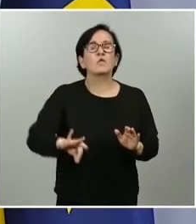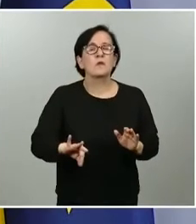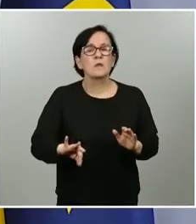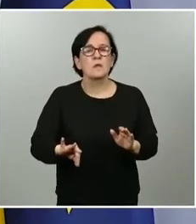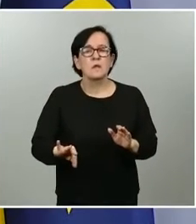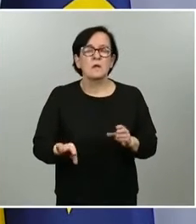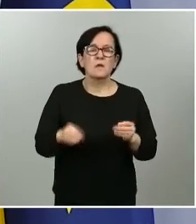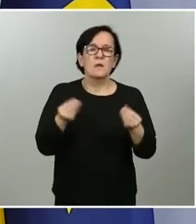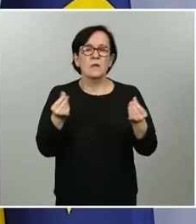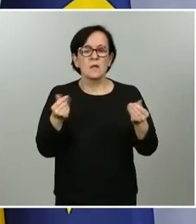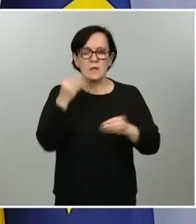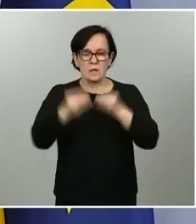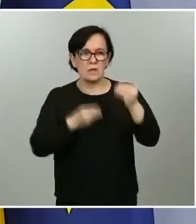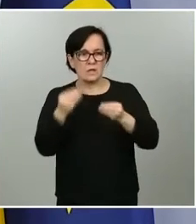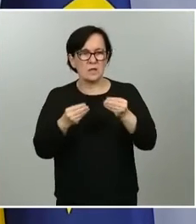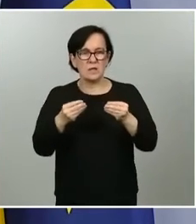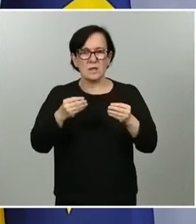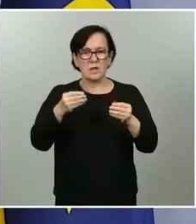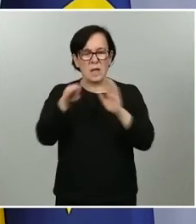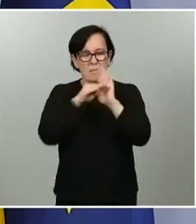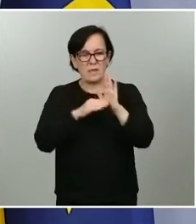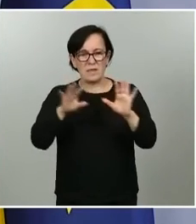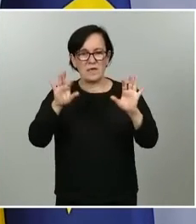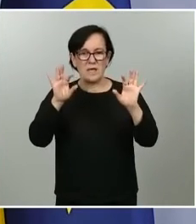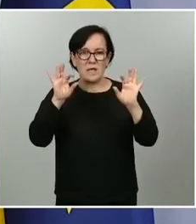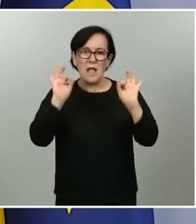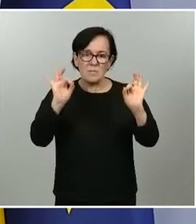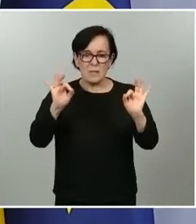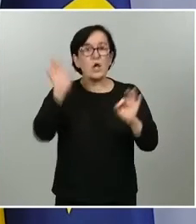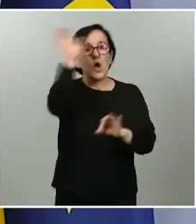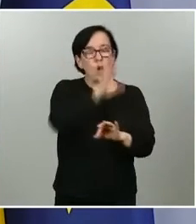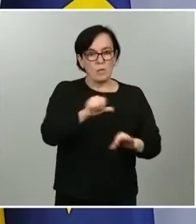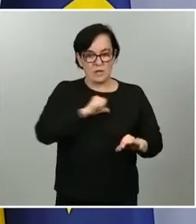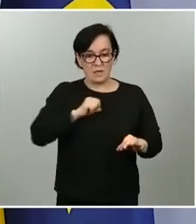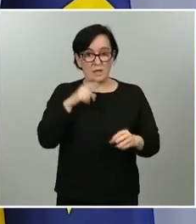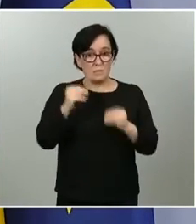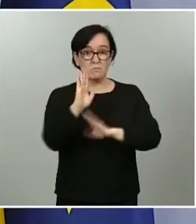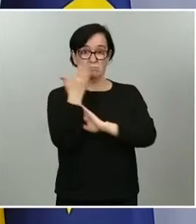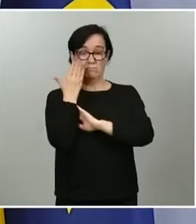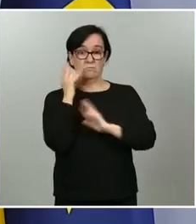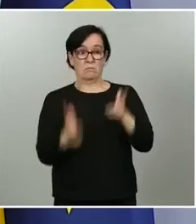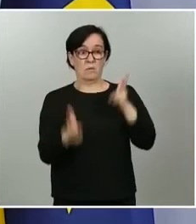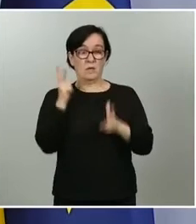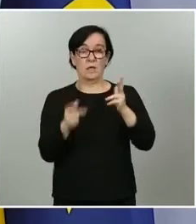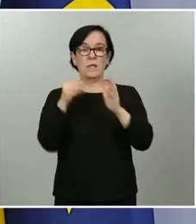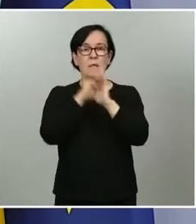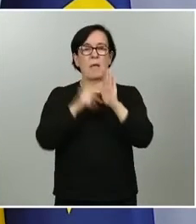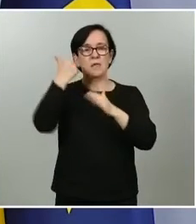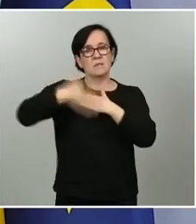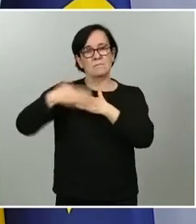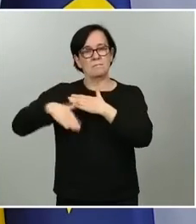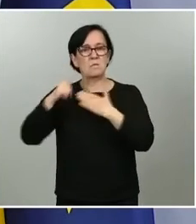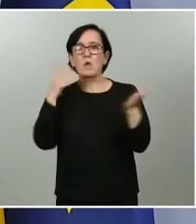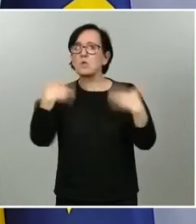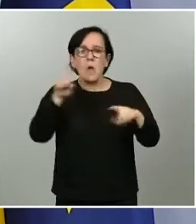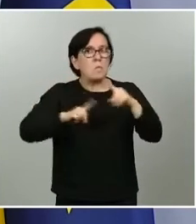tomar algunas medidas específicas en las comunidades autónomas que así lo propongan ha sido el caso del país vasco y puesto que son medidas más restrictivas no ha habido ningún inconveniente